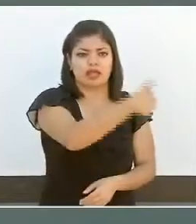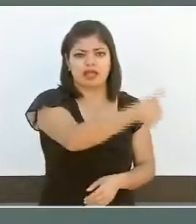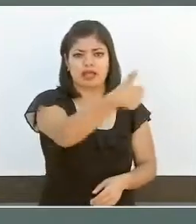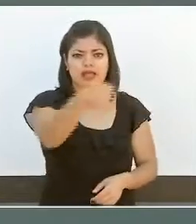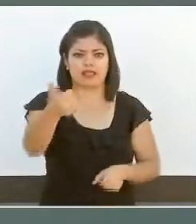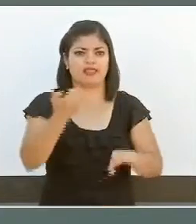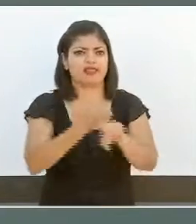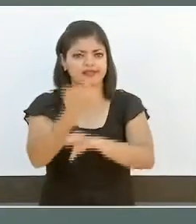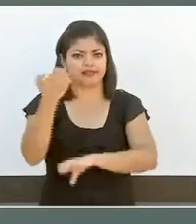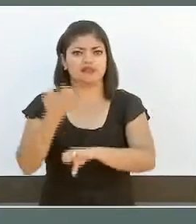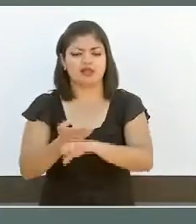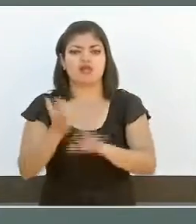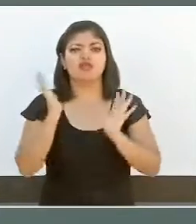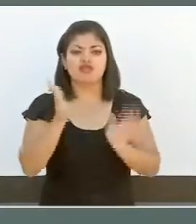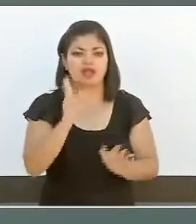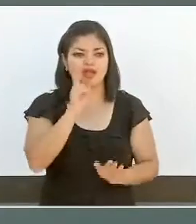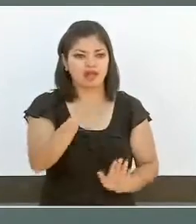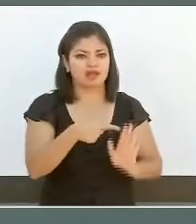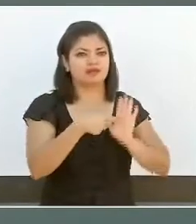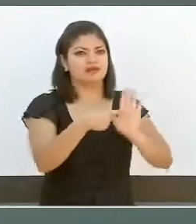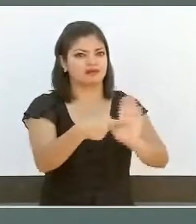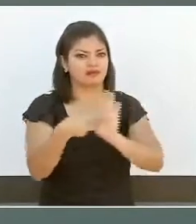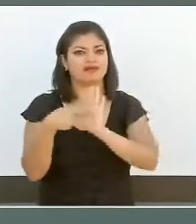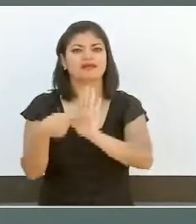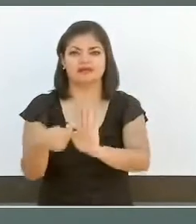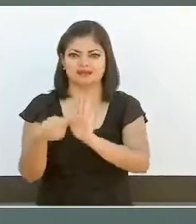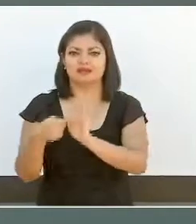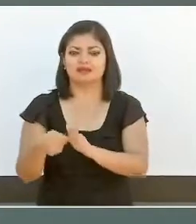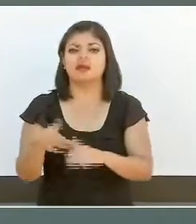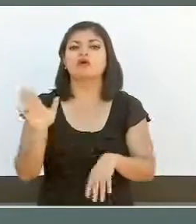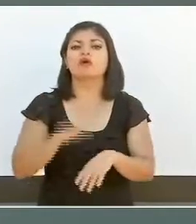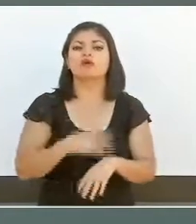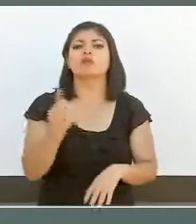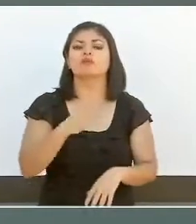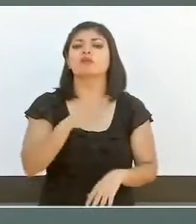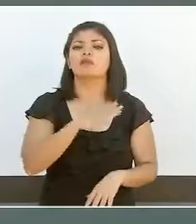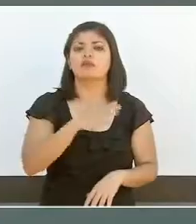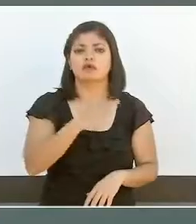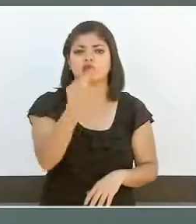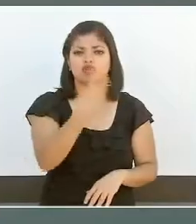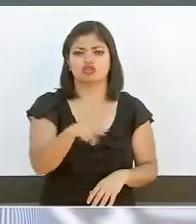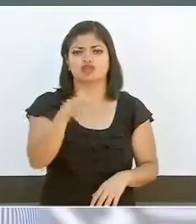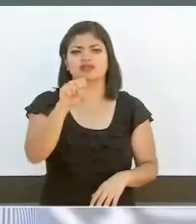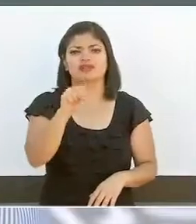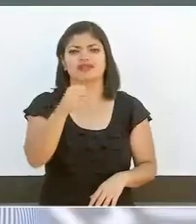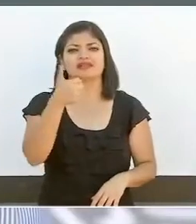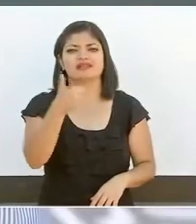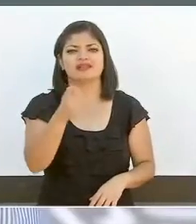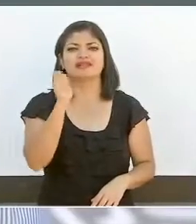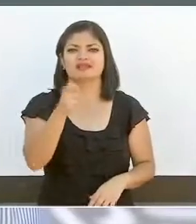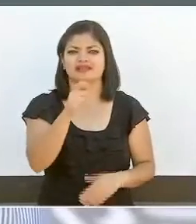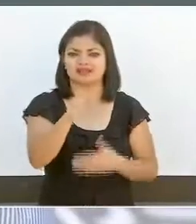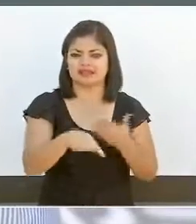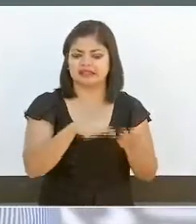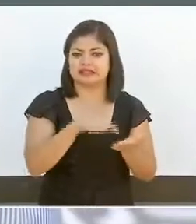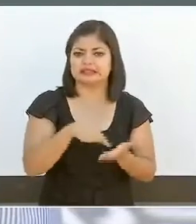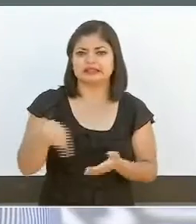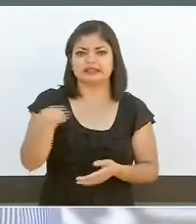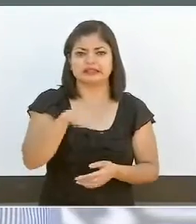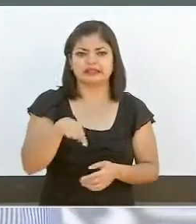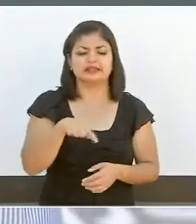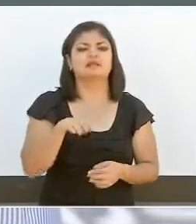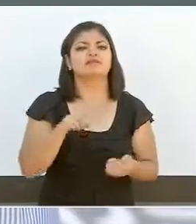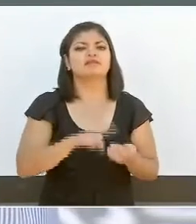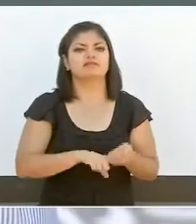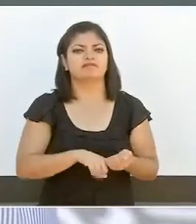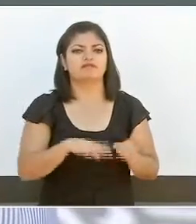se refleja, porque también hay 266 regiones en donde se cuentan con las